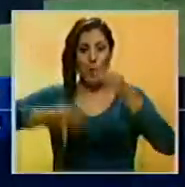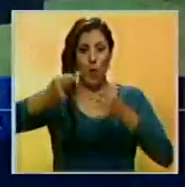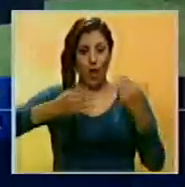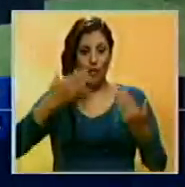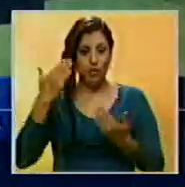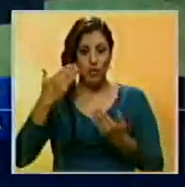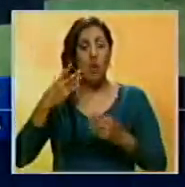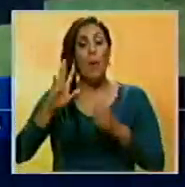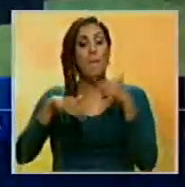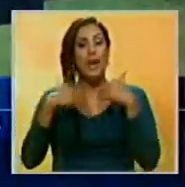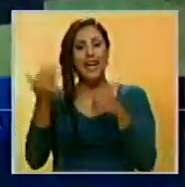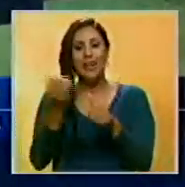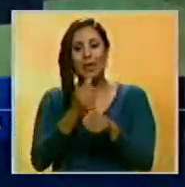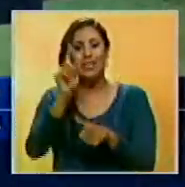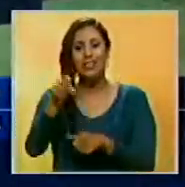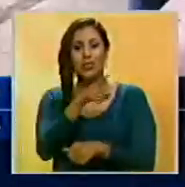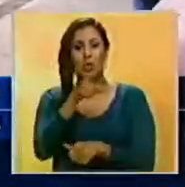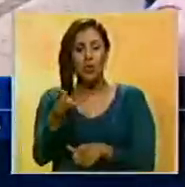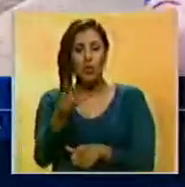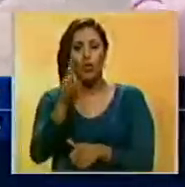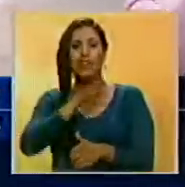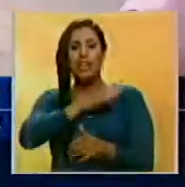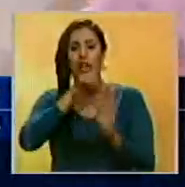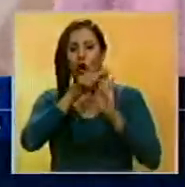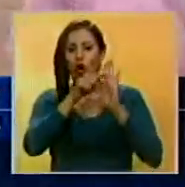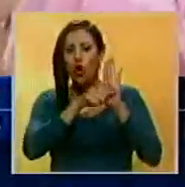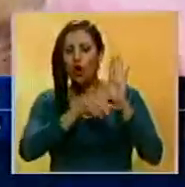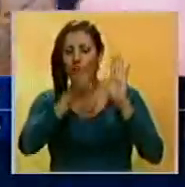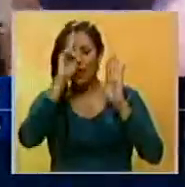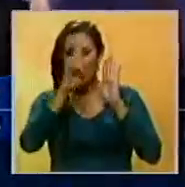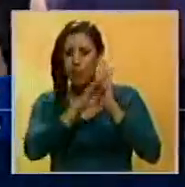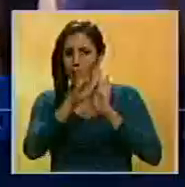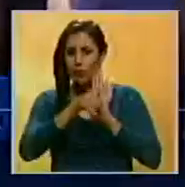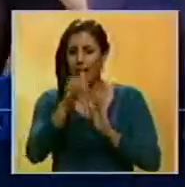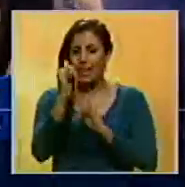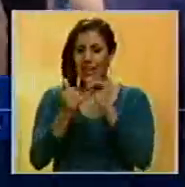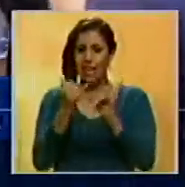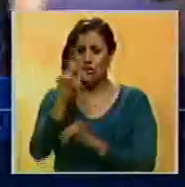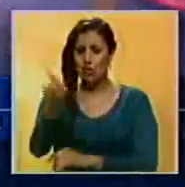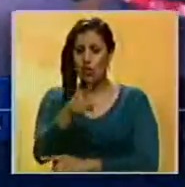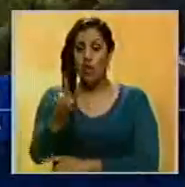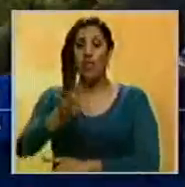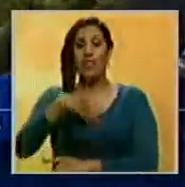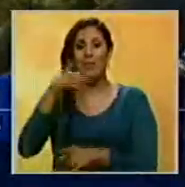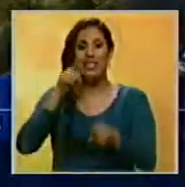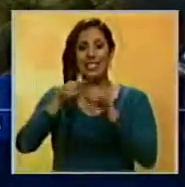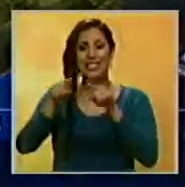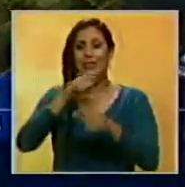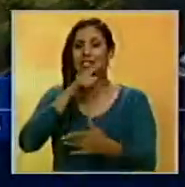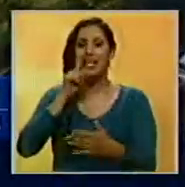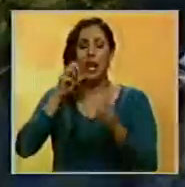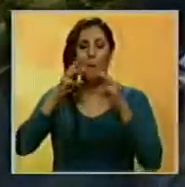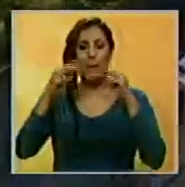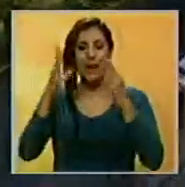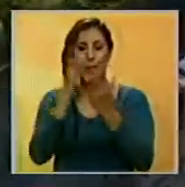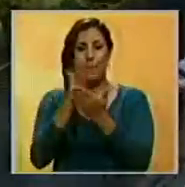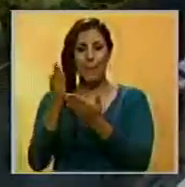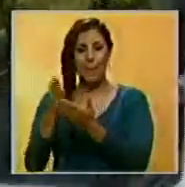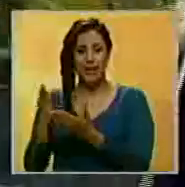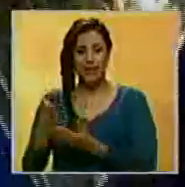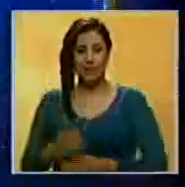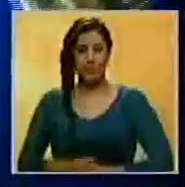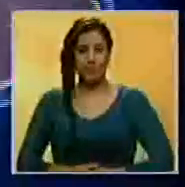Fonseca para determinar si la compañía cumple con las normas anticorrupción internacionales tras el escándalo denominado Panamá Papers.